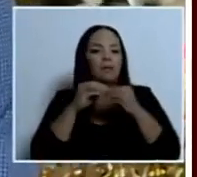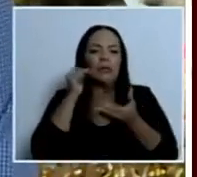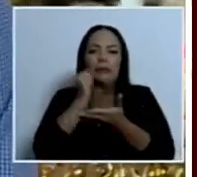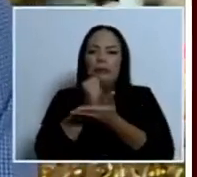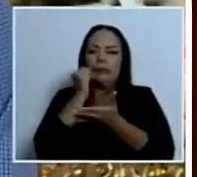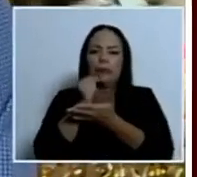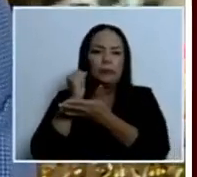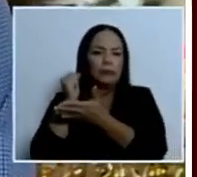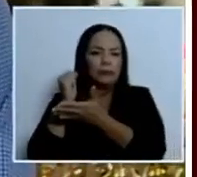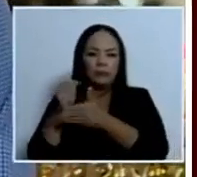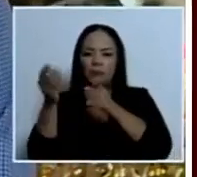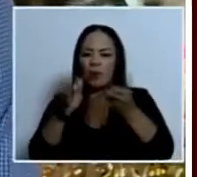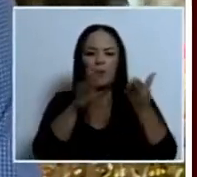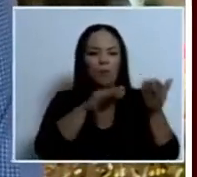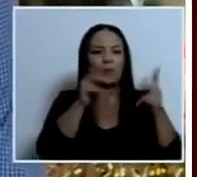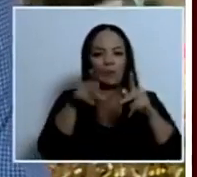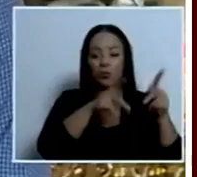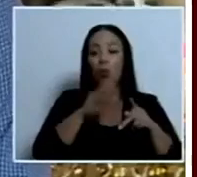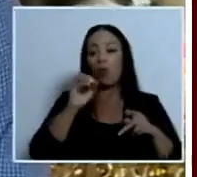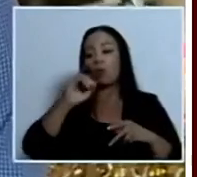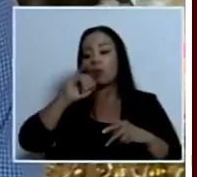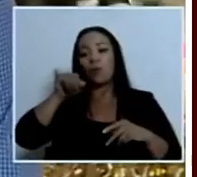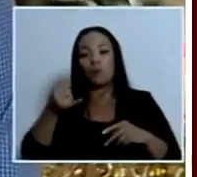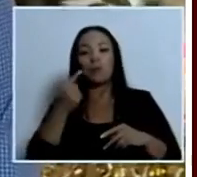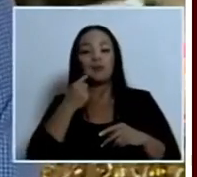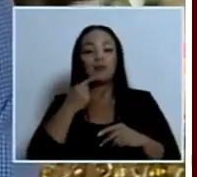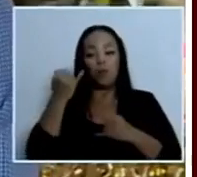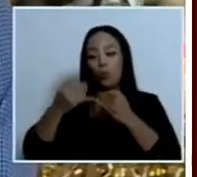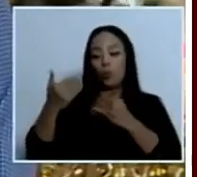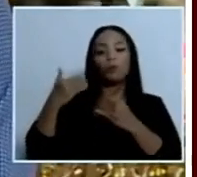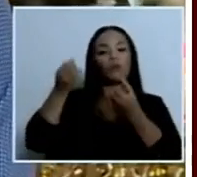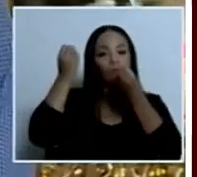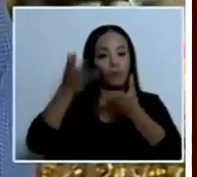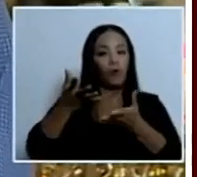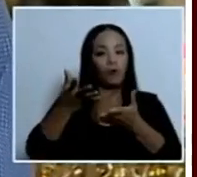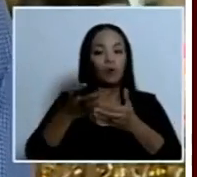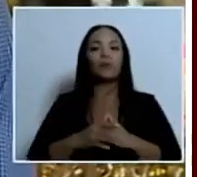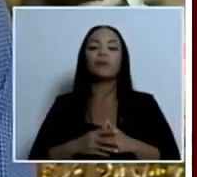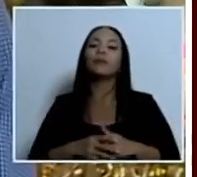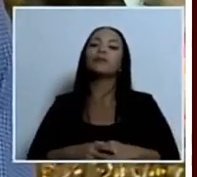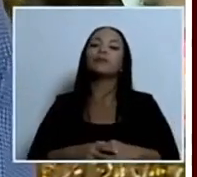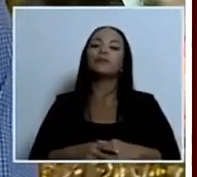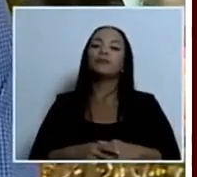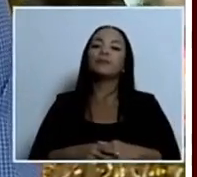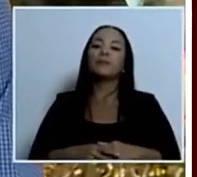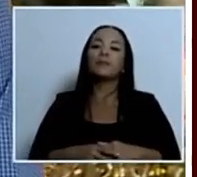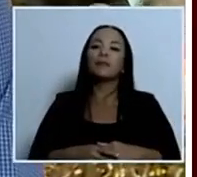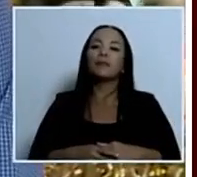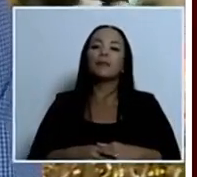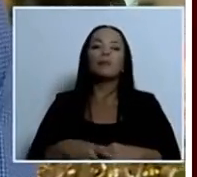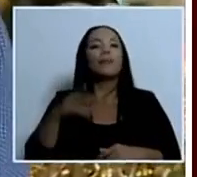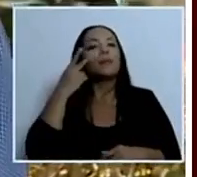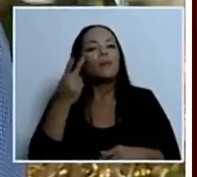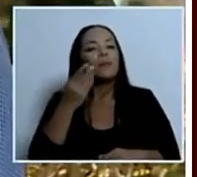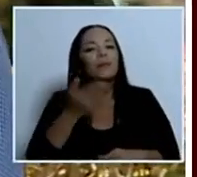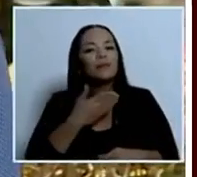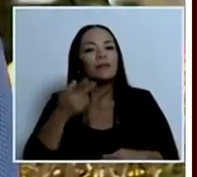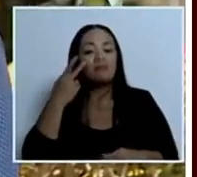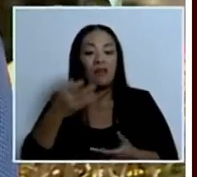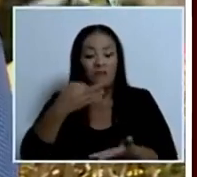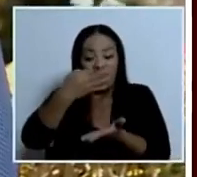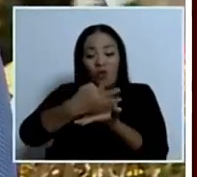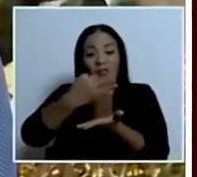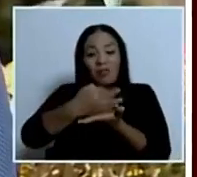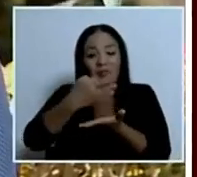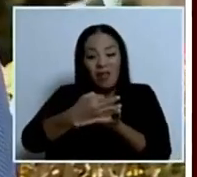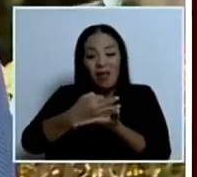dice el OIJ en el último reporte que hizo pero presidente cómo no van a aumentar si la frontera de Peñaz Blanca